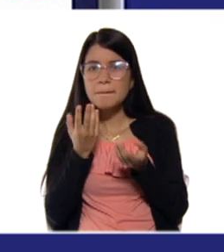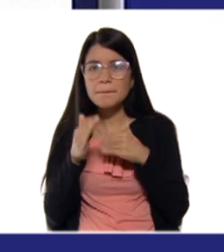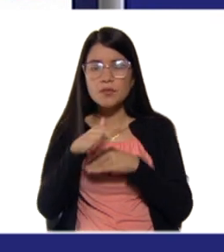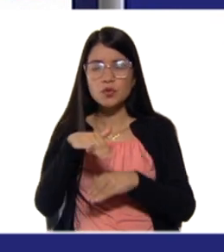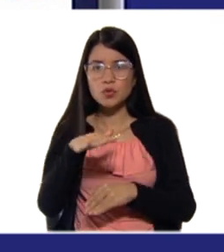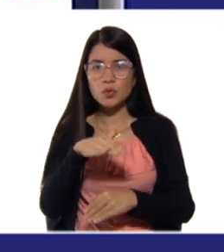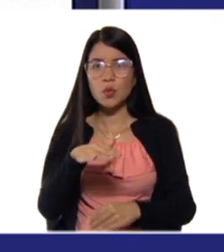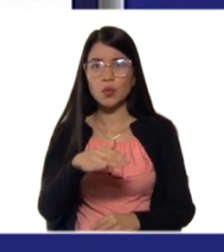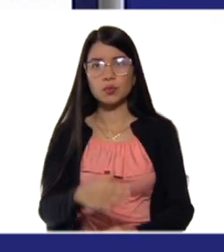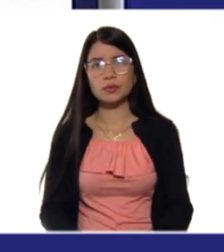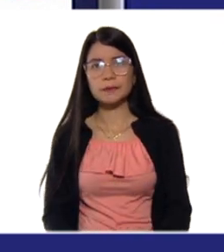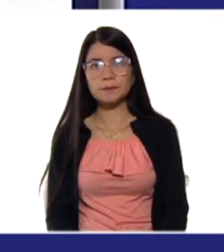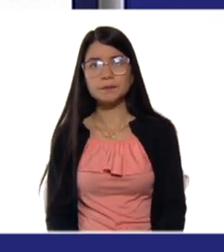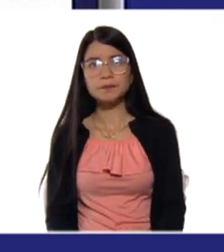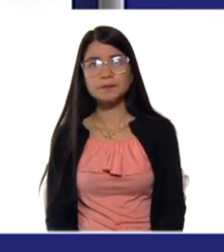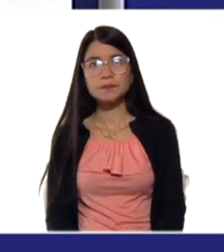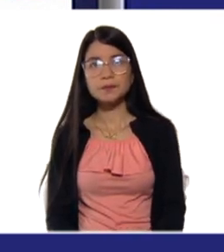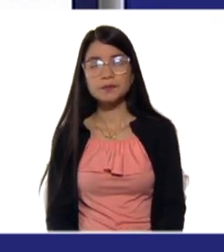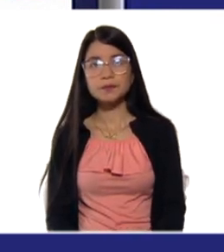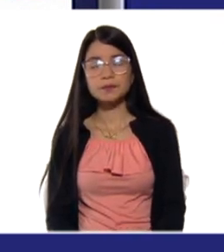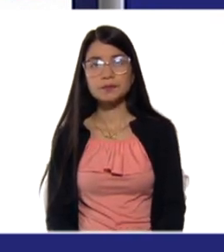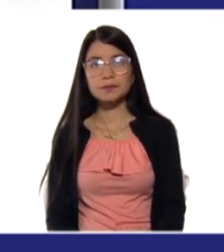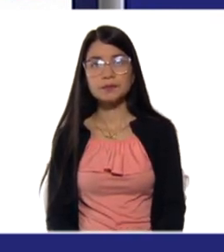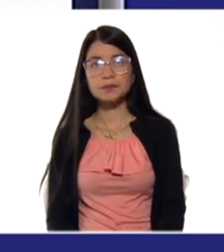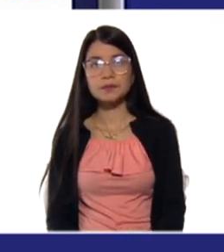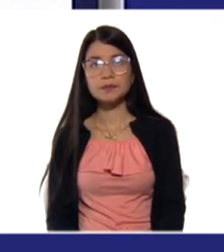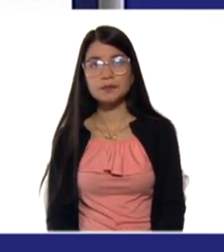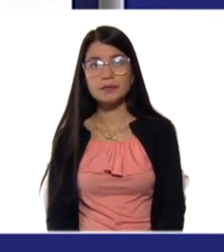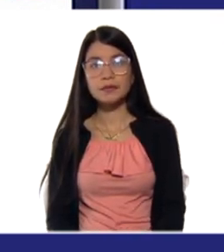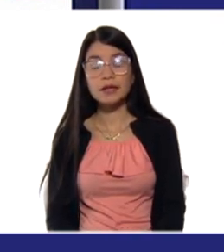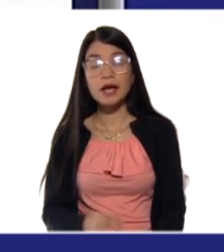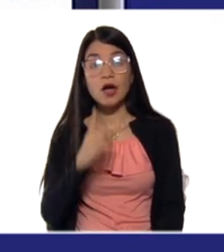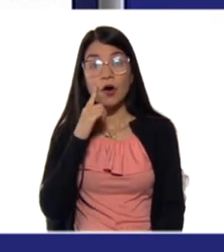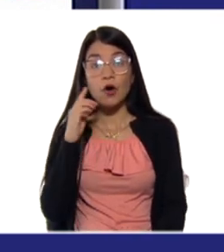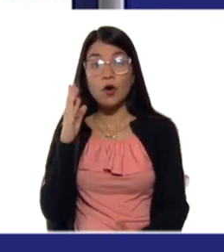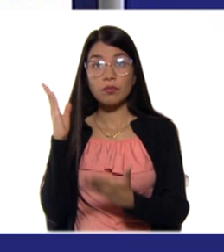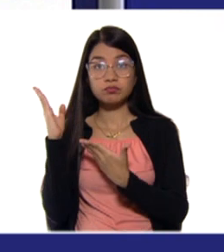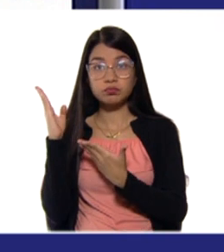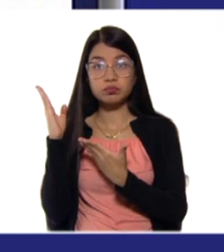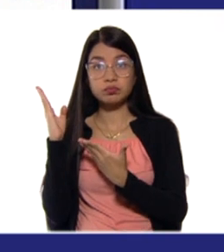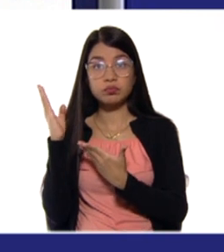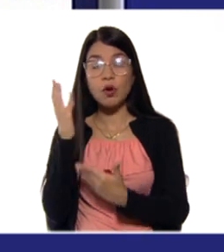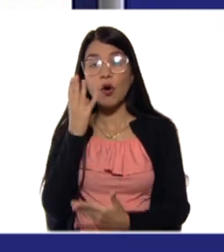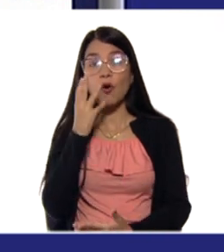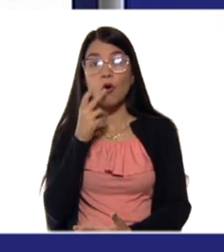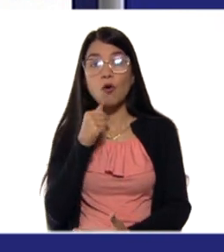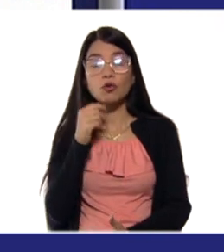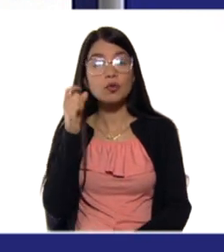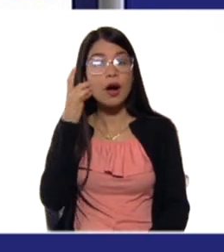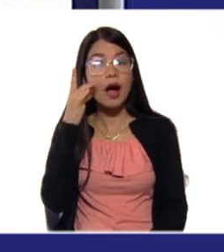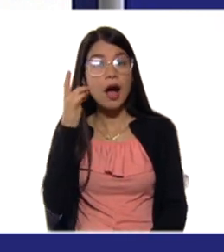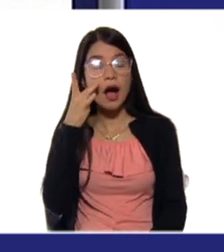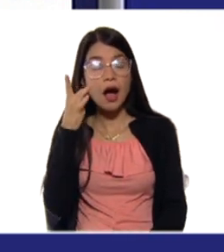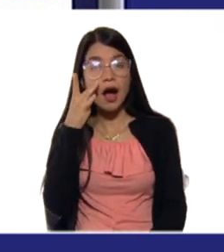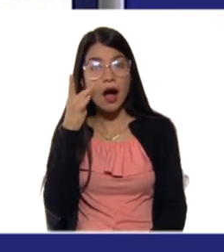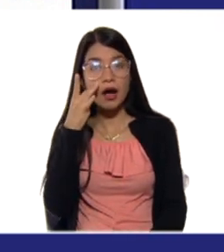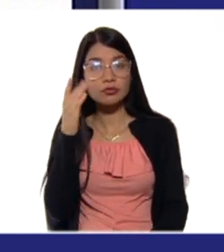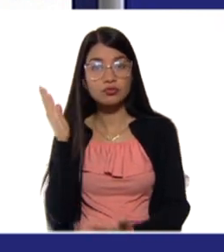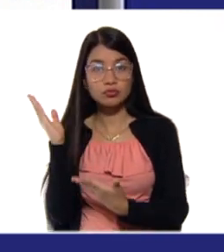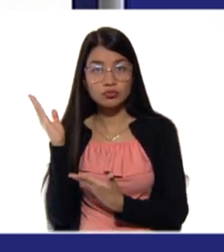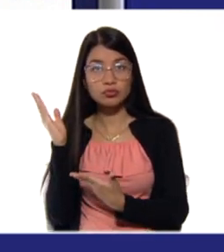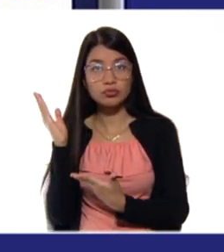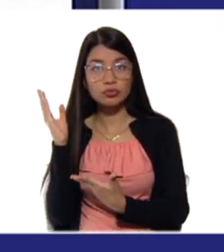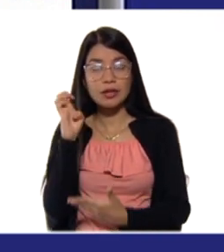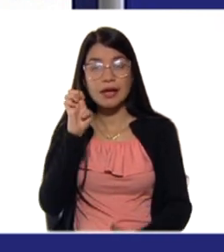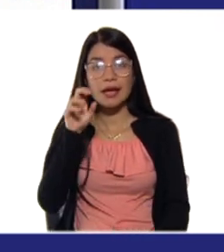endotérmicas y exotérmicas. Las que están de color azul son reacciones endotérmicas, es decir, que